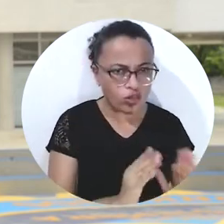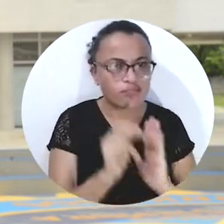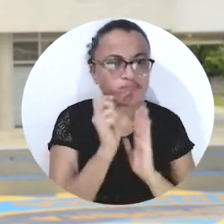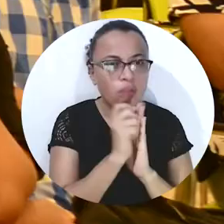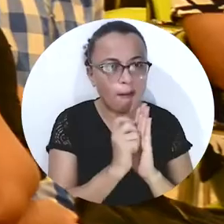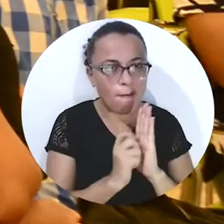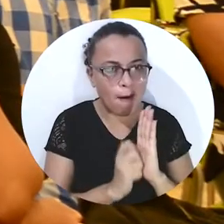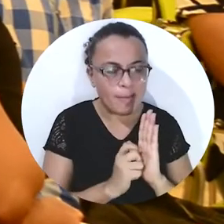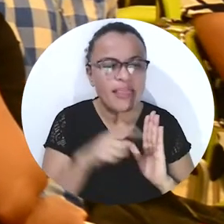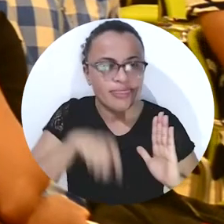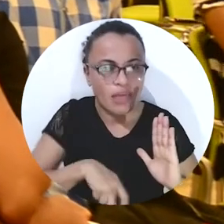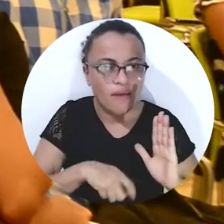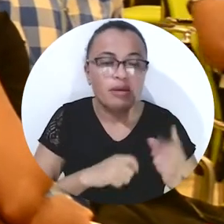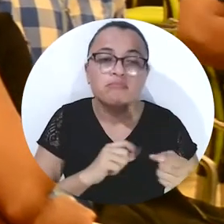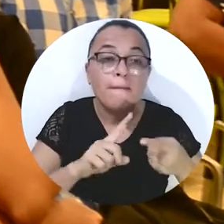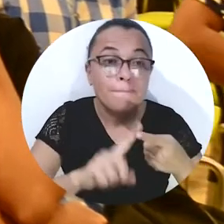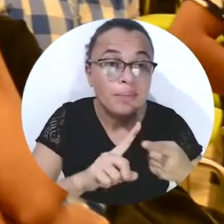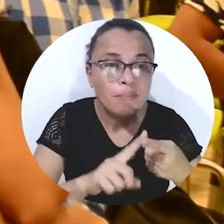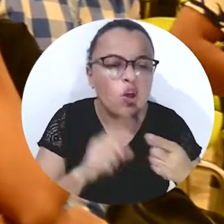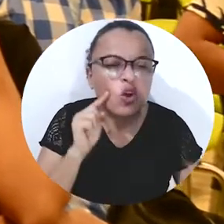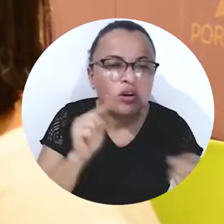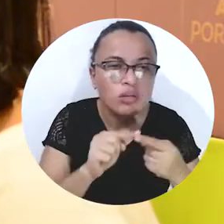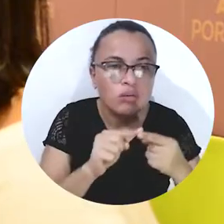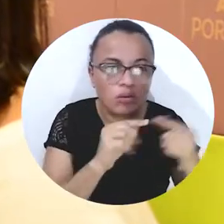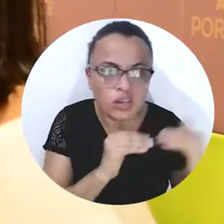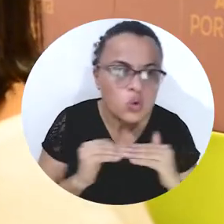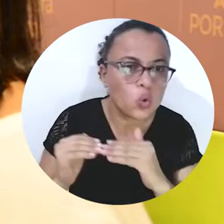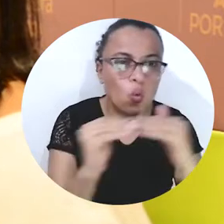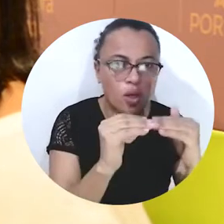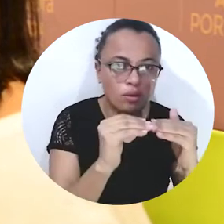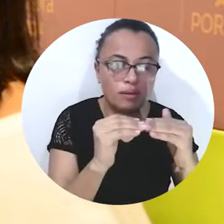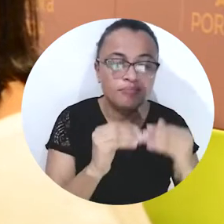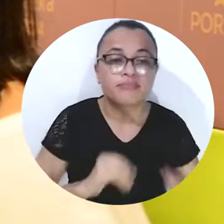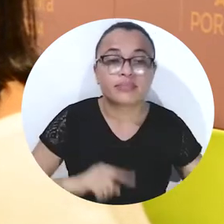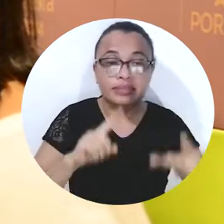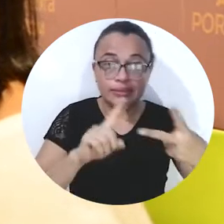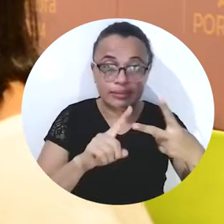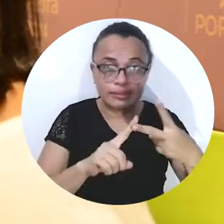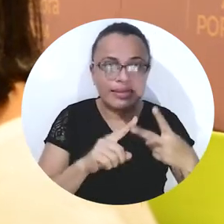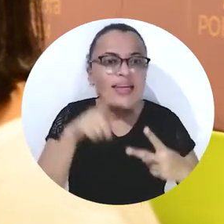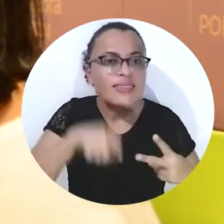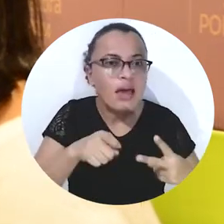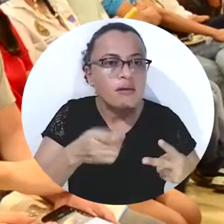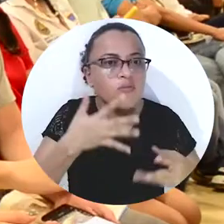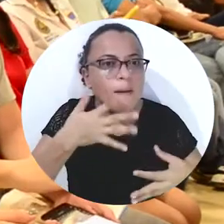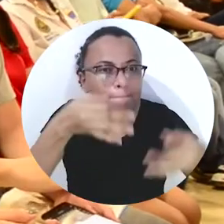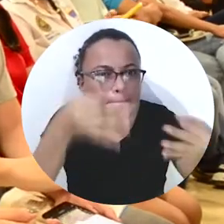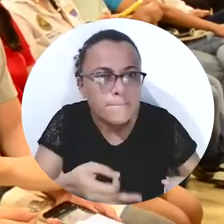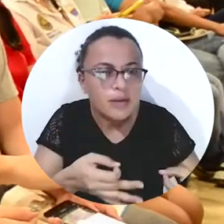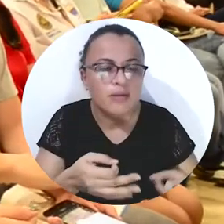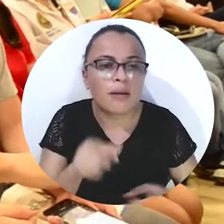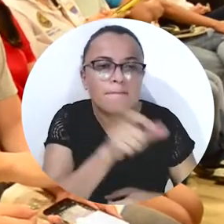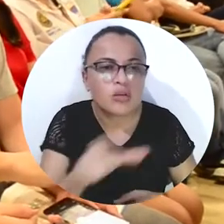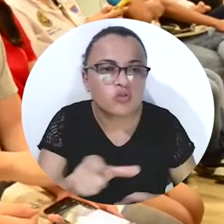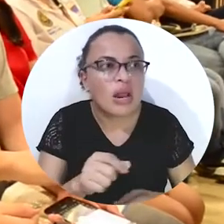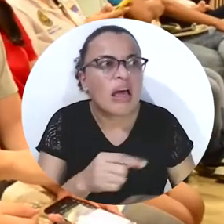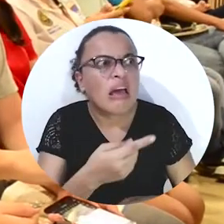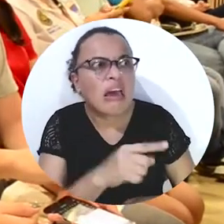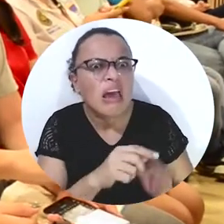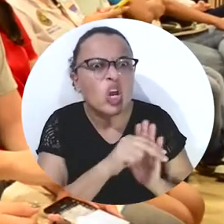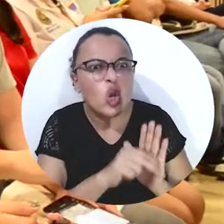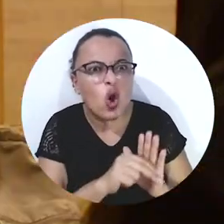el principio de igualdad, de principio de certeza, de que las personas sepan de qué manera se interpreta una norma determinada.